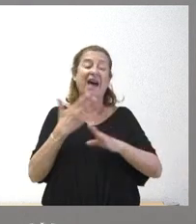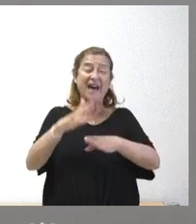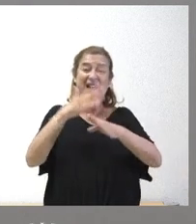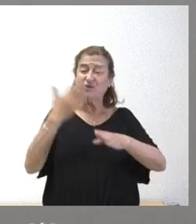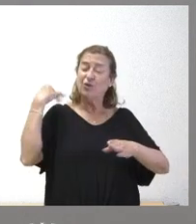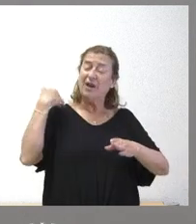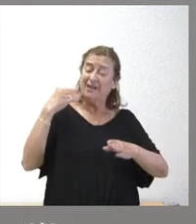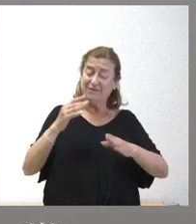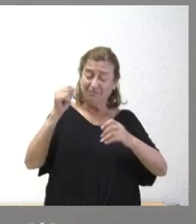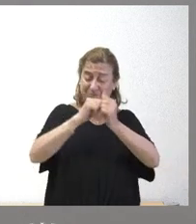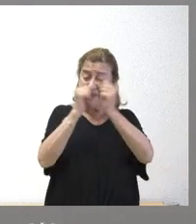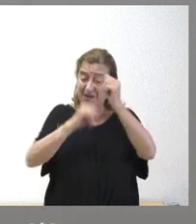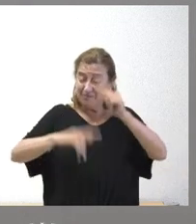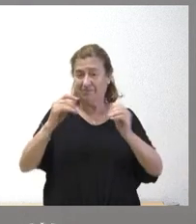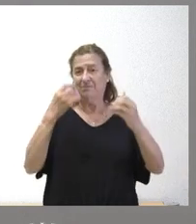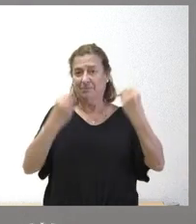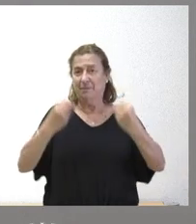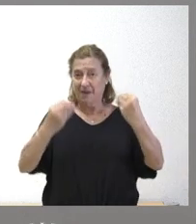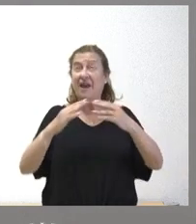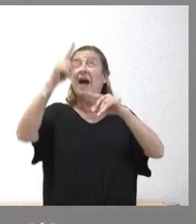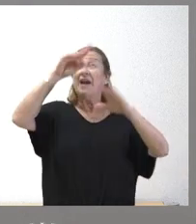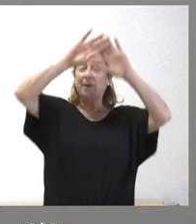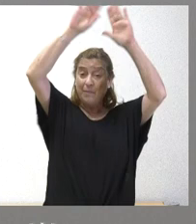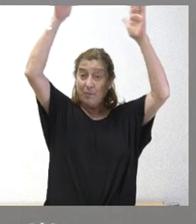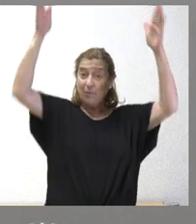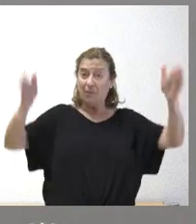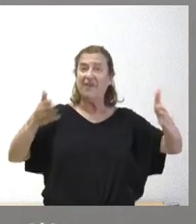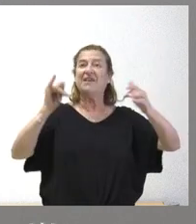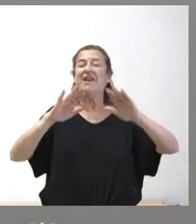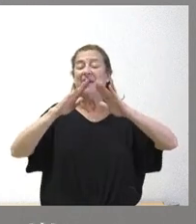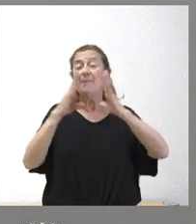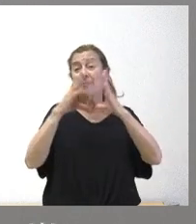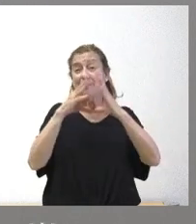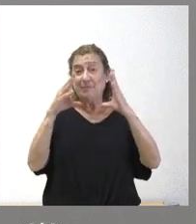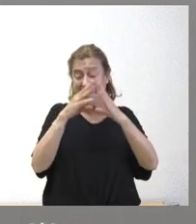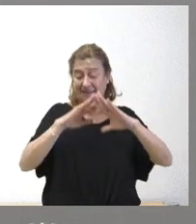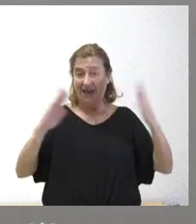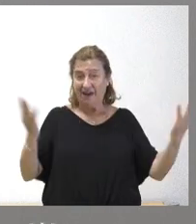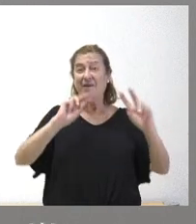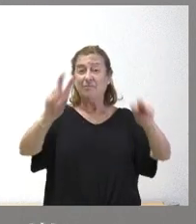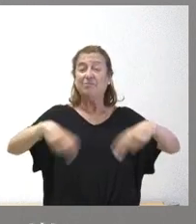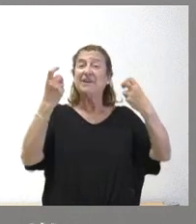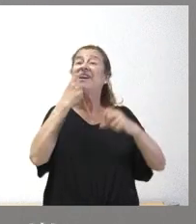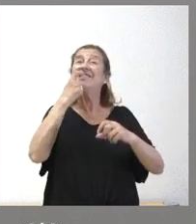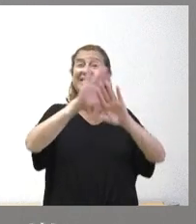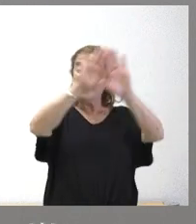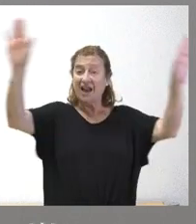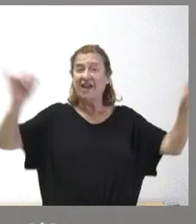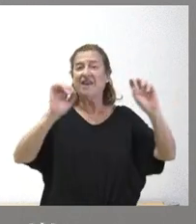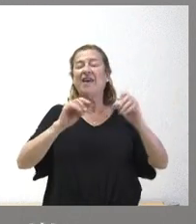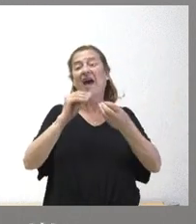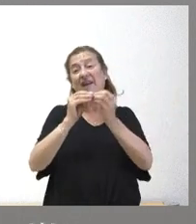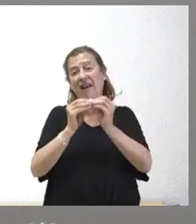convento de Santo Domingo, la consolidación superior de las bóvedas de sellería de la capilla del Evangelio, la reposición de vidrios y la restauración